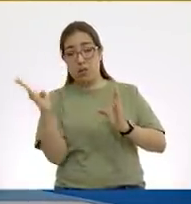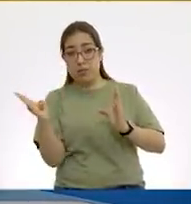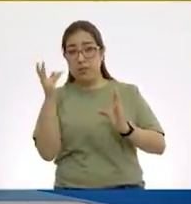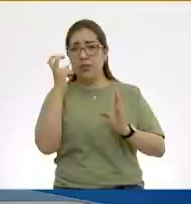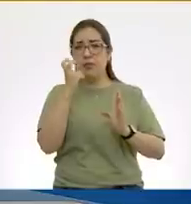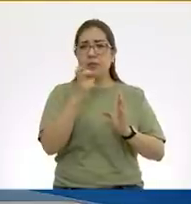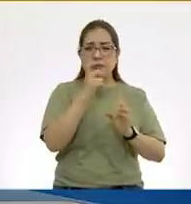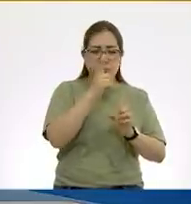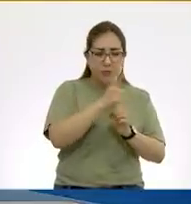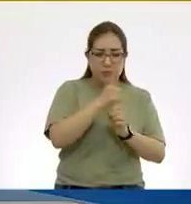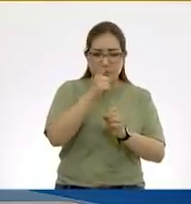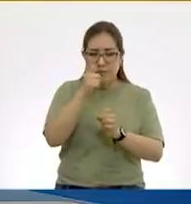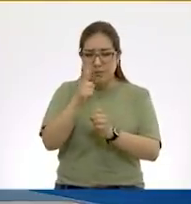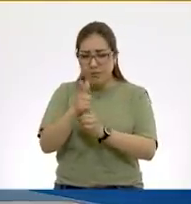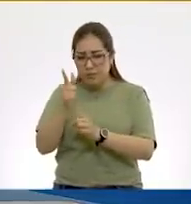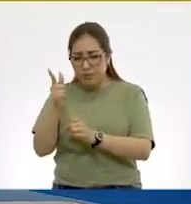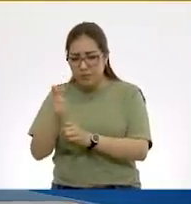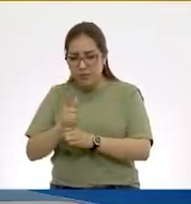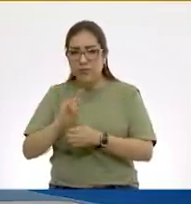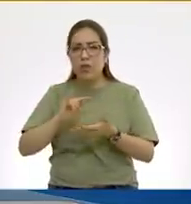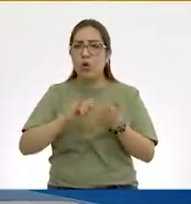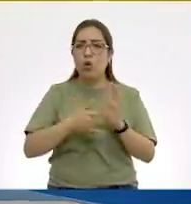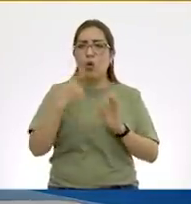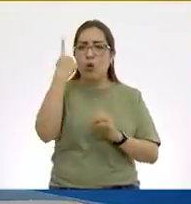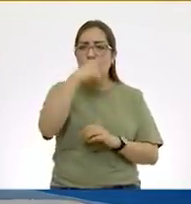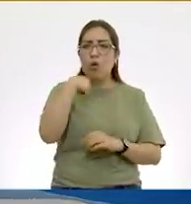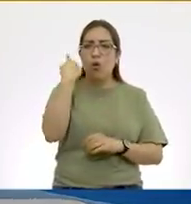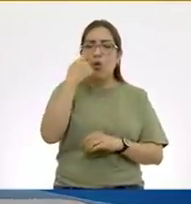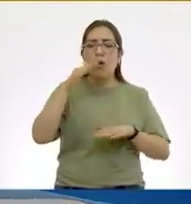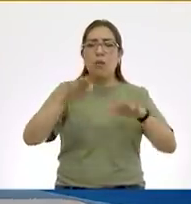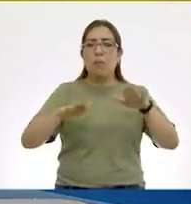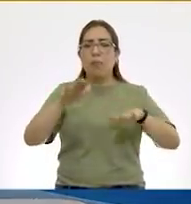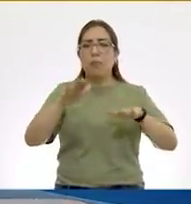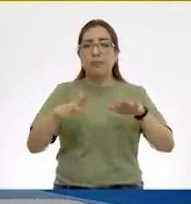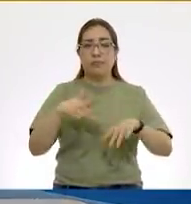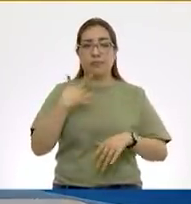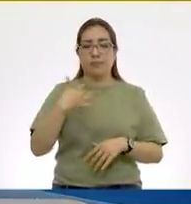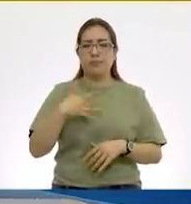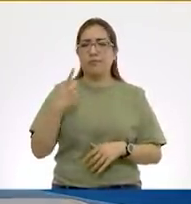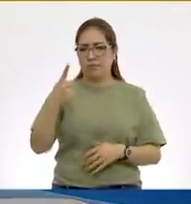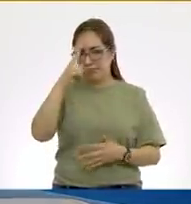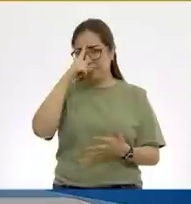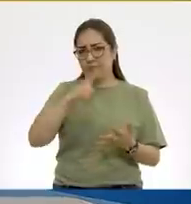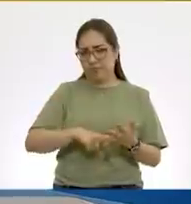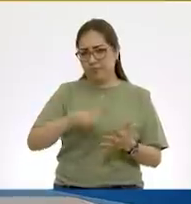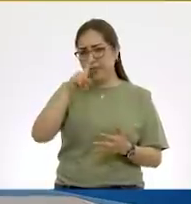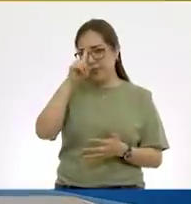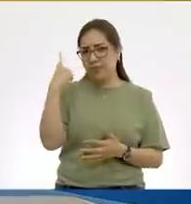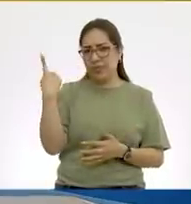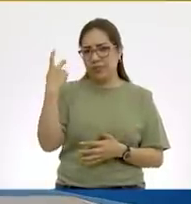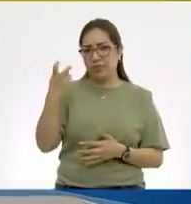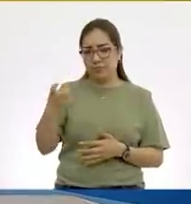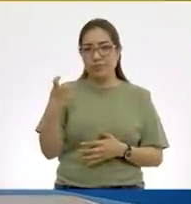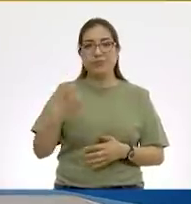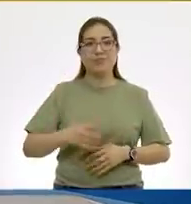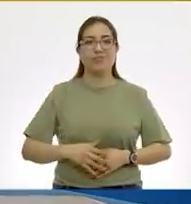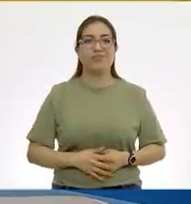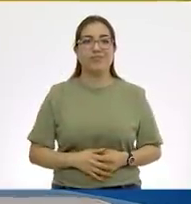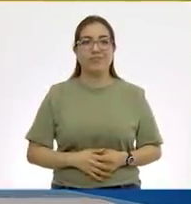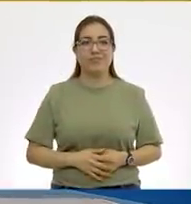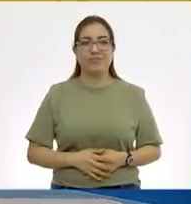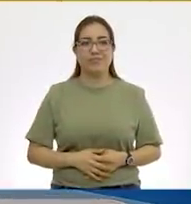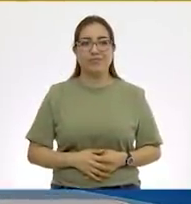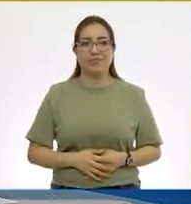a qué hora de la tarde o de la mañana equivale. ¿De acuerdo? Creo que está sencillo. Vamos